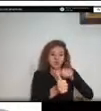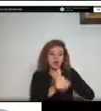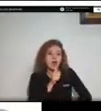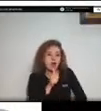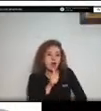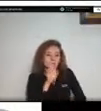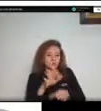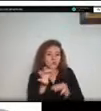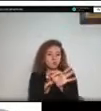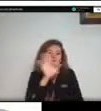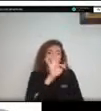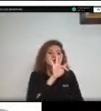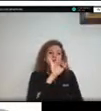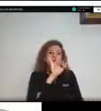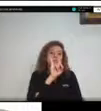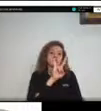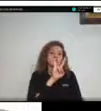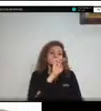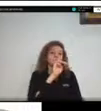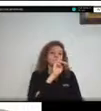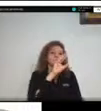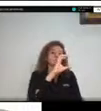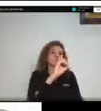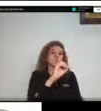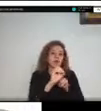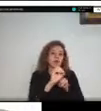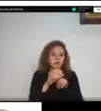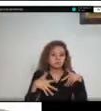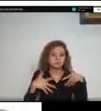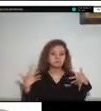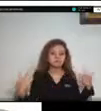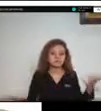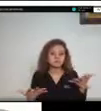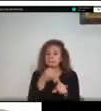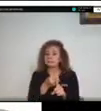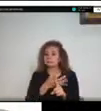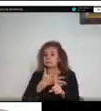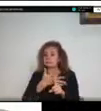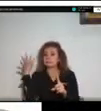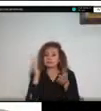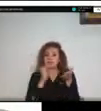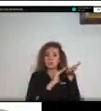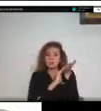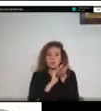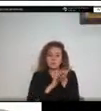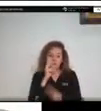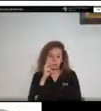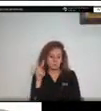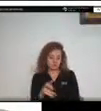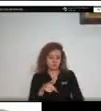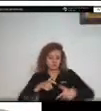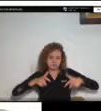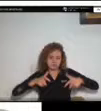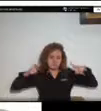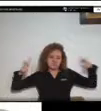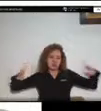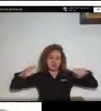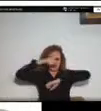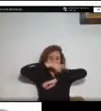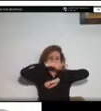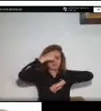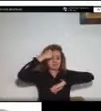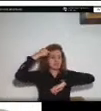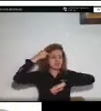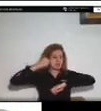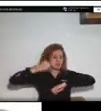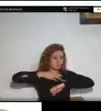acueducto de Tumaco entonces pues realmente es muy impactante ver una mancha de hidrocarburo en estas dimensiones pero tristemente esa